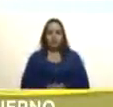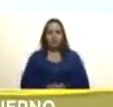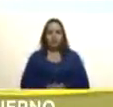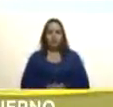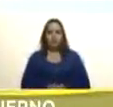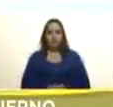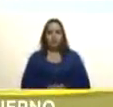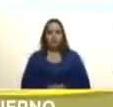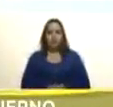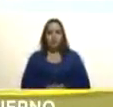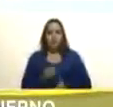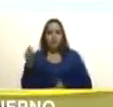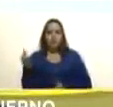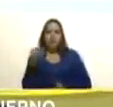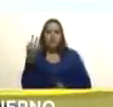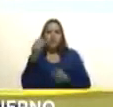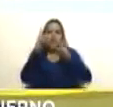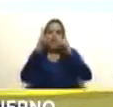tercera decisión